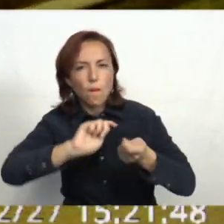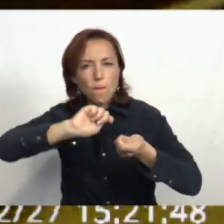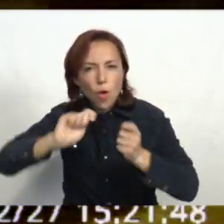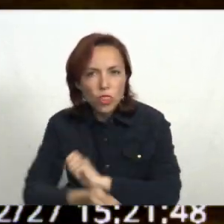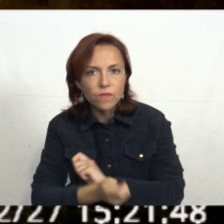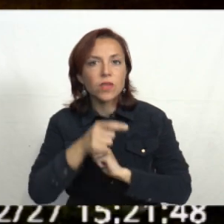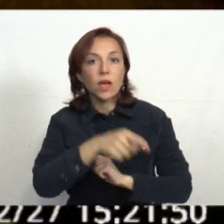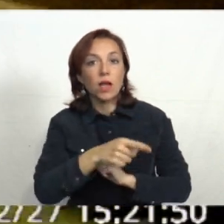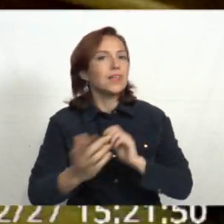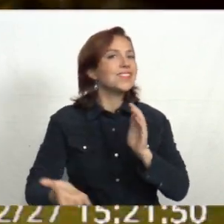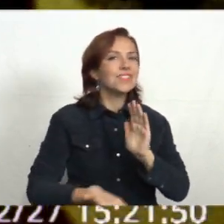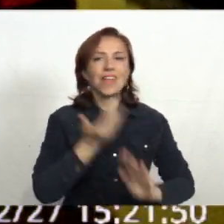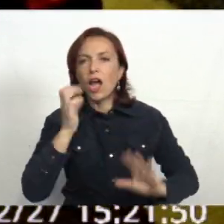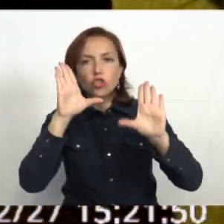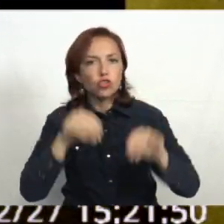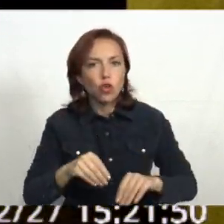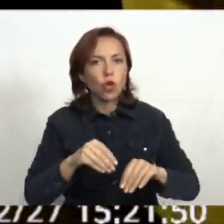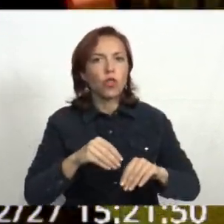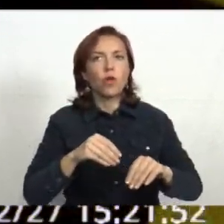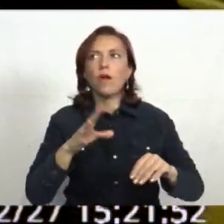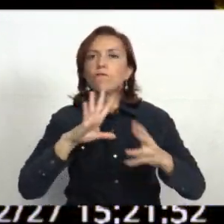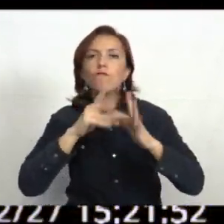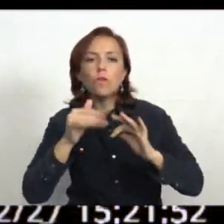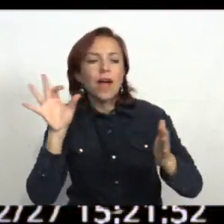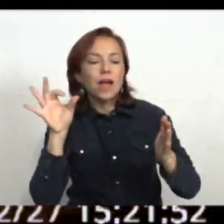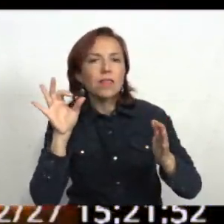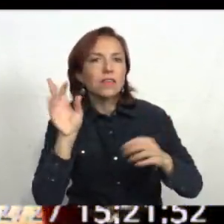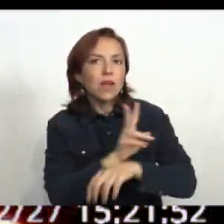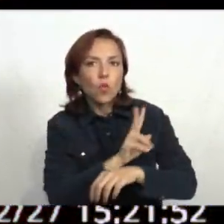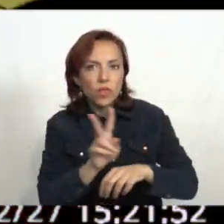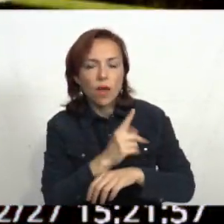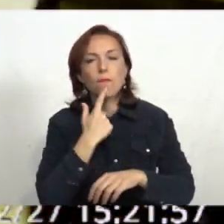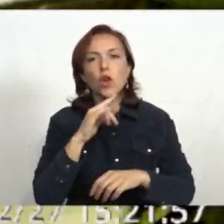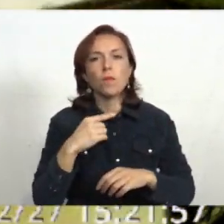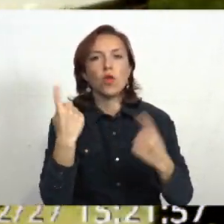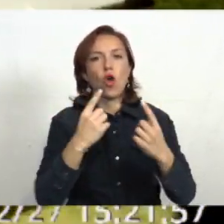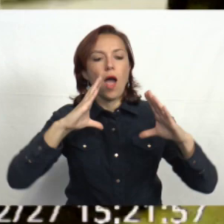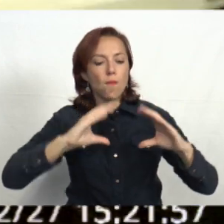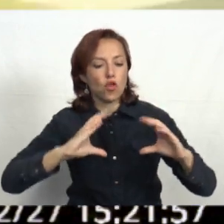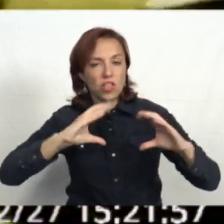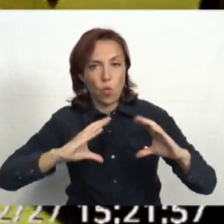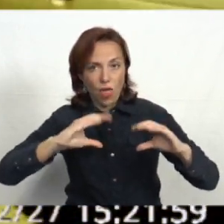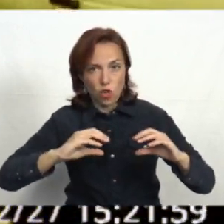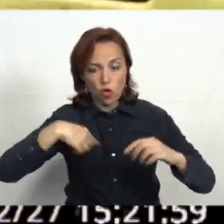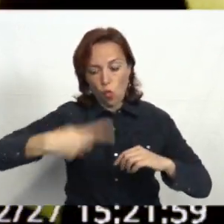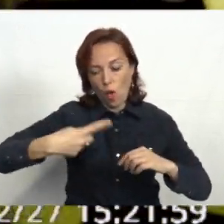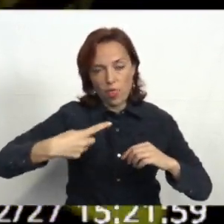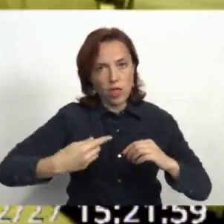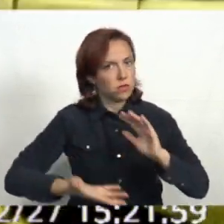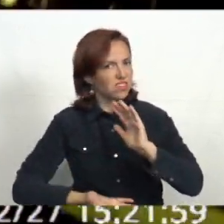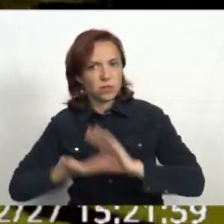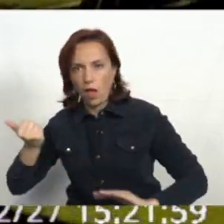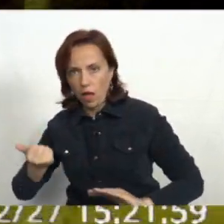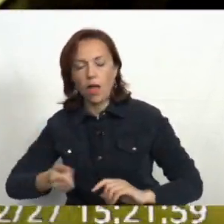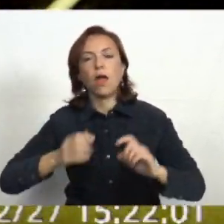determina que pierdan todos los sistemas de seguridad. Por ejemplo, se le bajan los amortiguadores y se le quitan los frenos traseros, entre otras